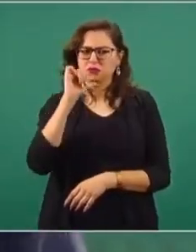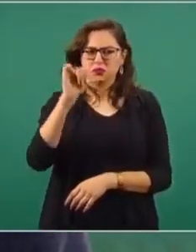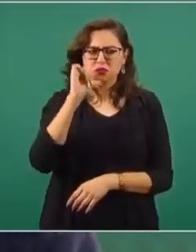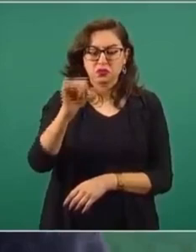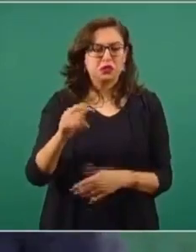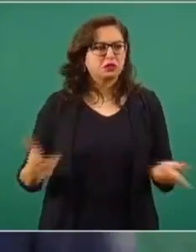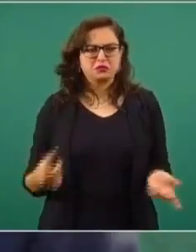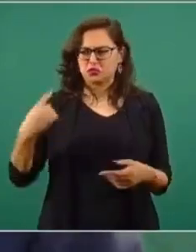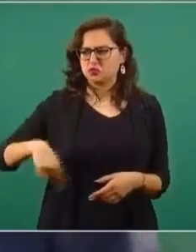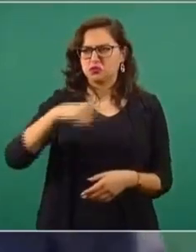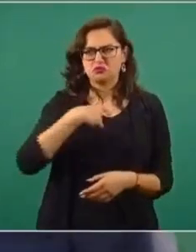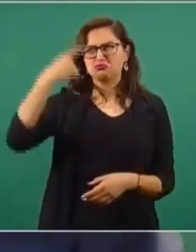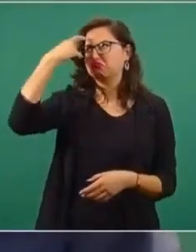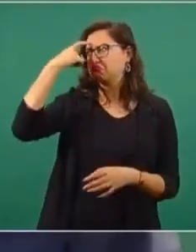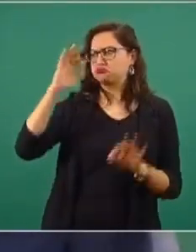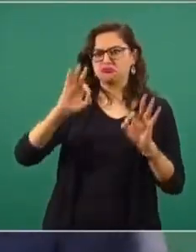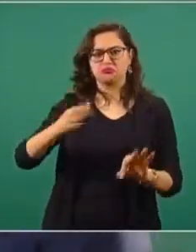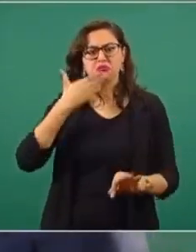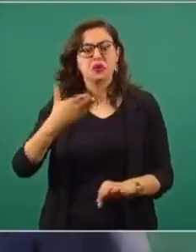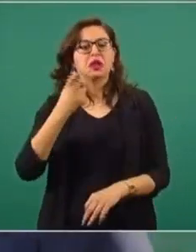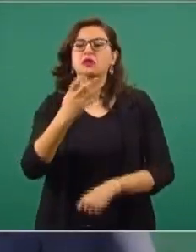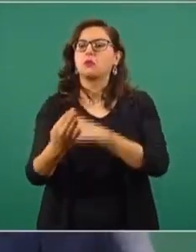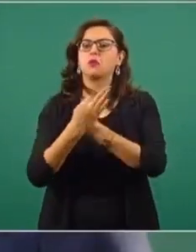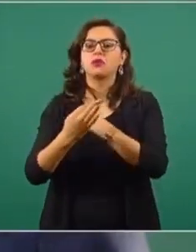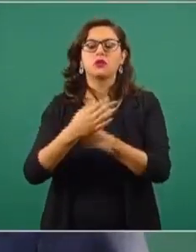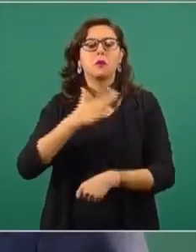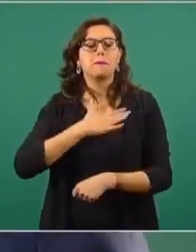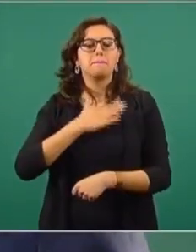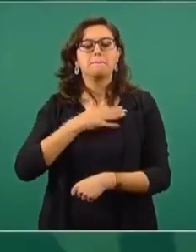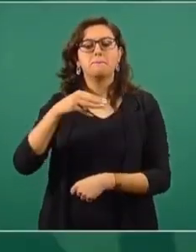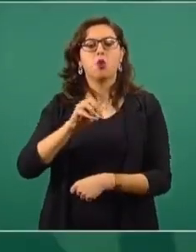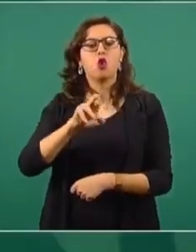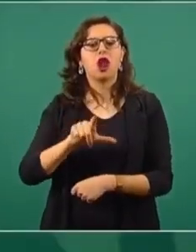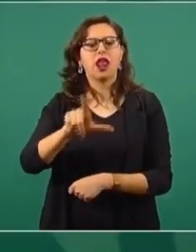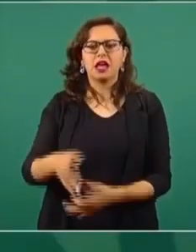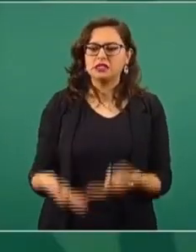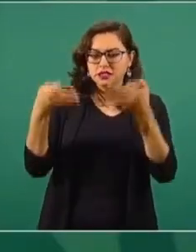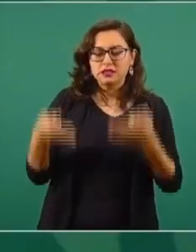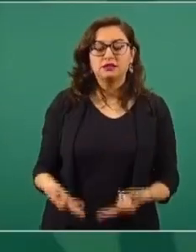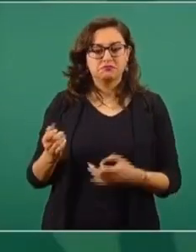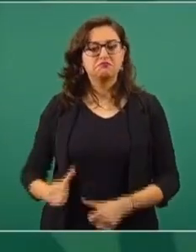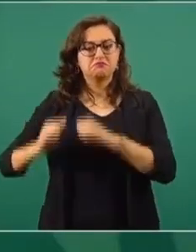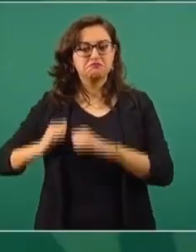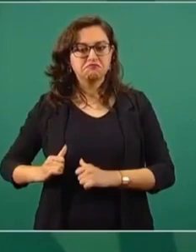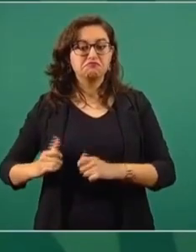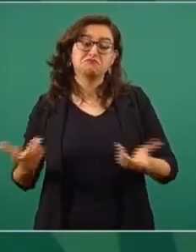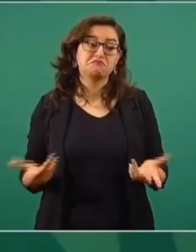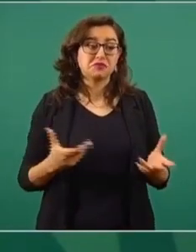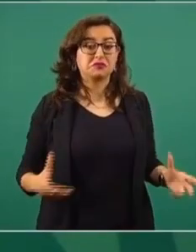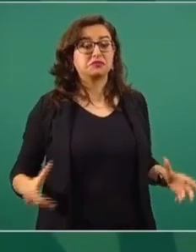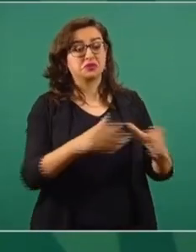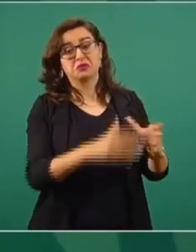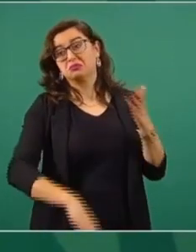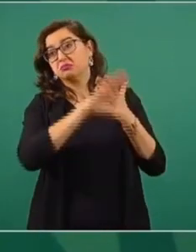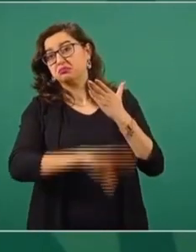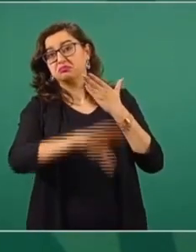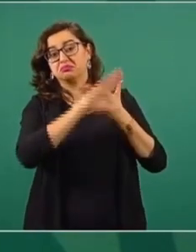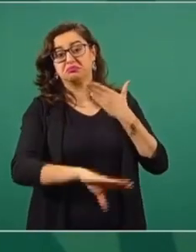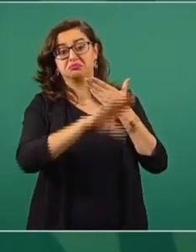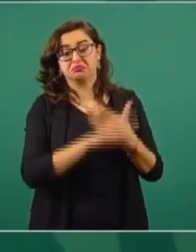ese es nuestro escudo, eso es lo que nos protege, nuestra autoridad moral, por eso no pueden, ni podrán,